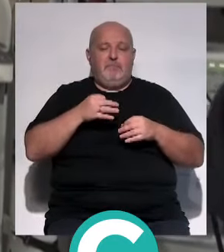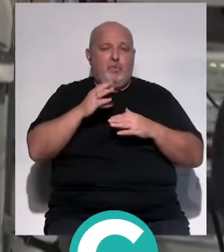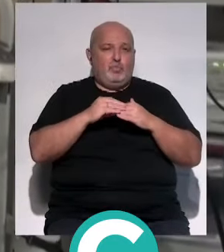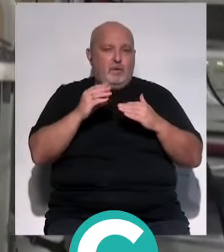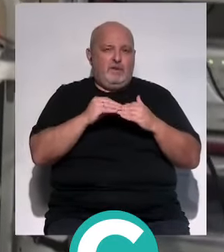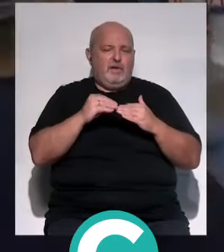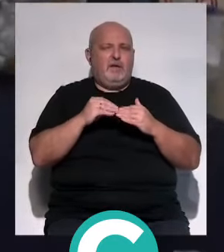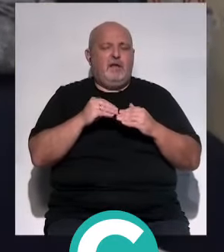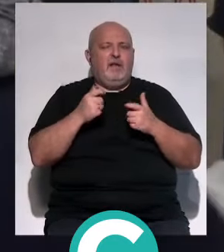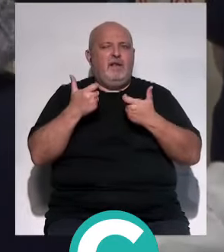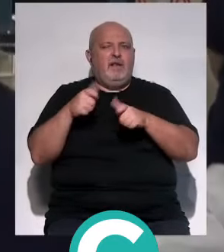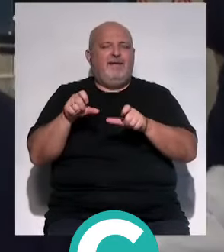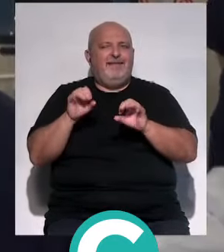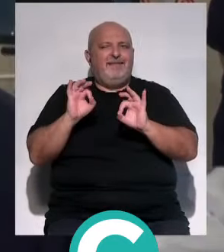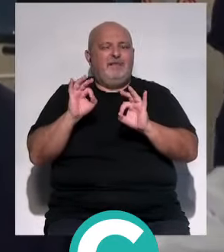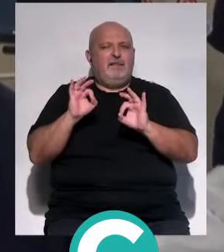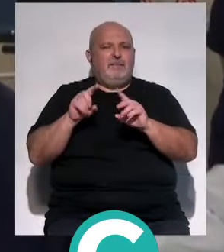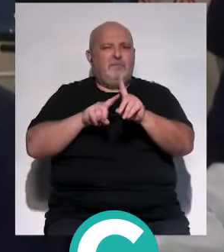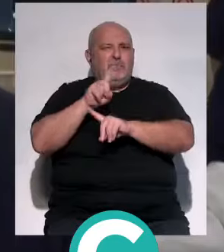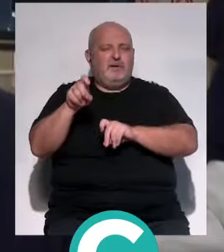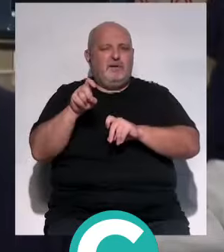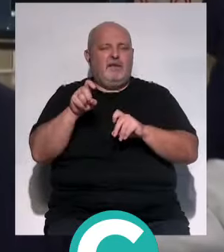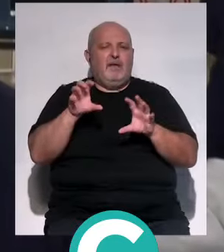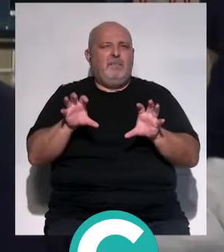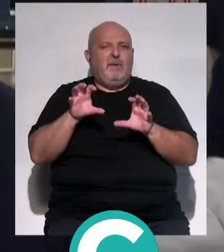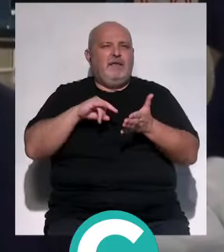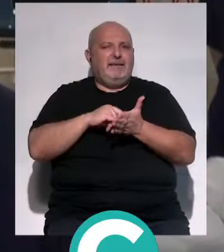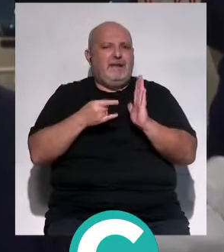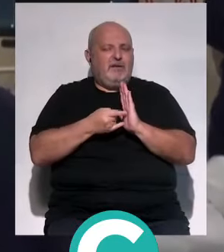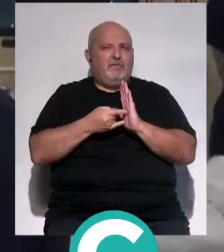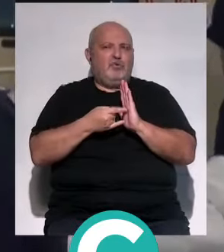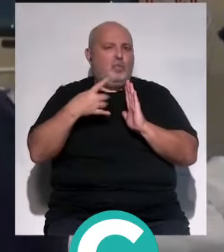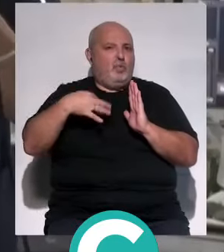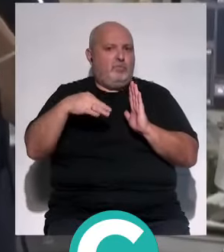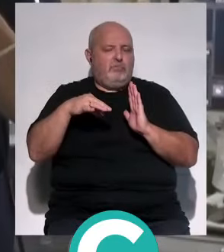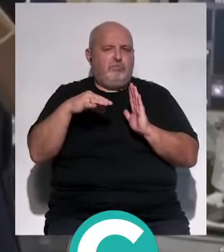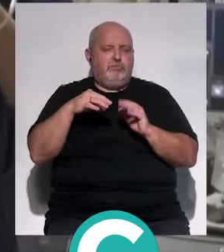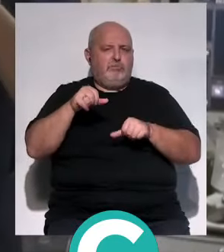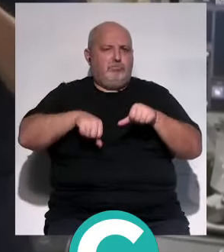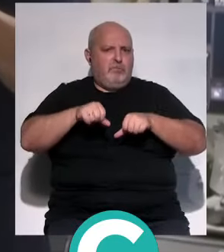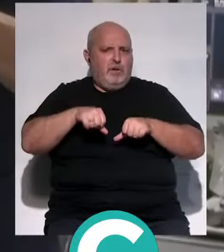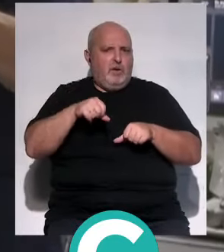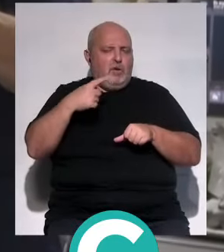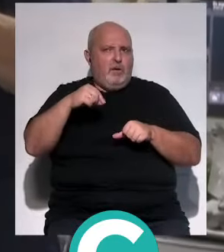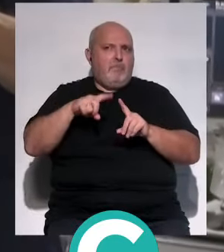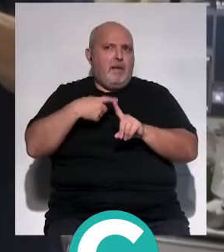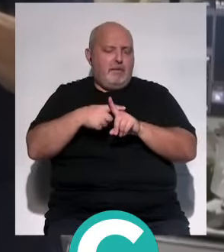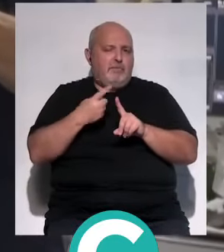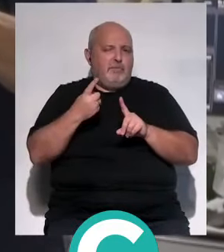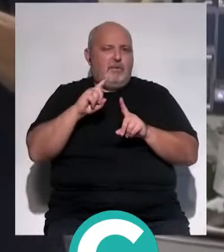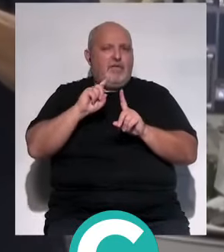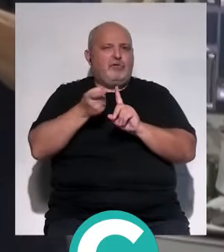En cuanto a lo que le preguntaba del equipamiento técnico, no solo a nivel de intervenciones quirúrgicas, sino en técnicas